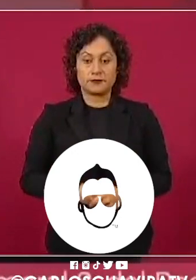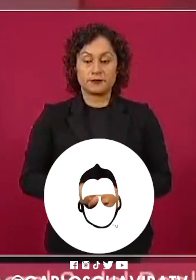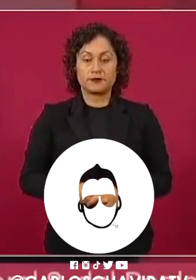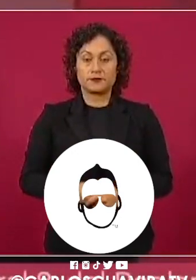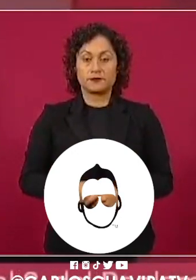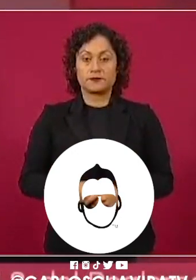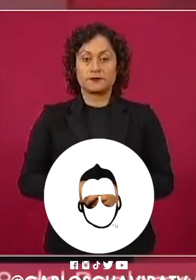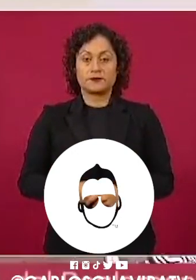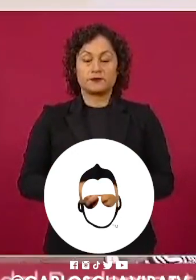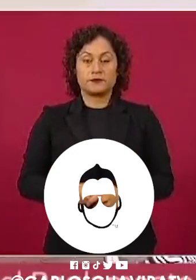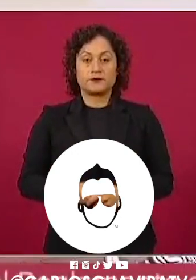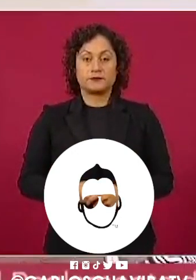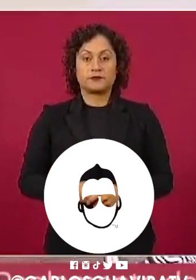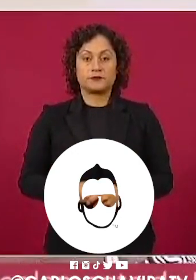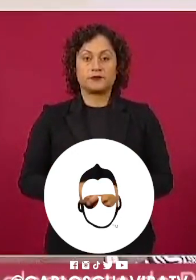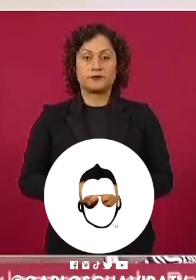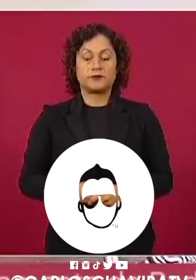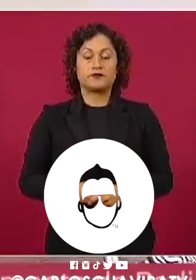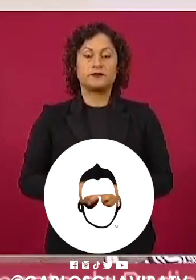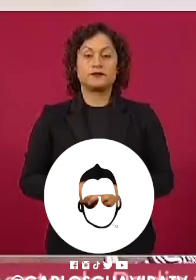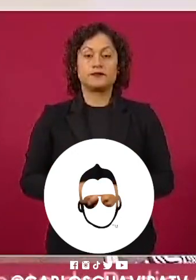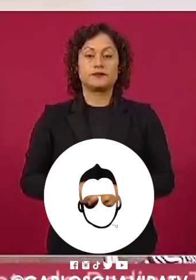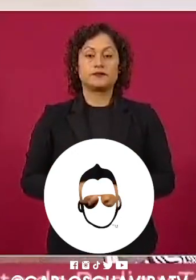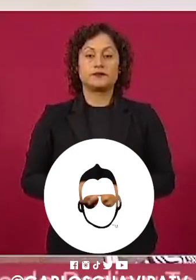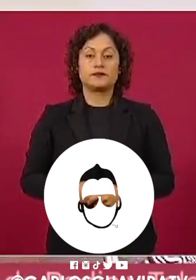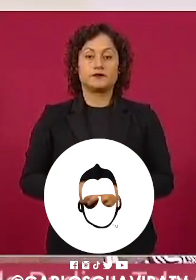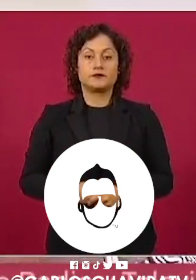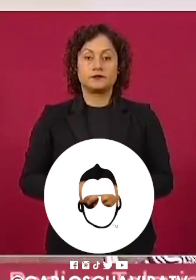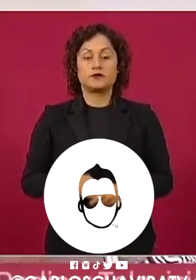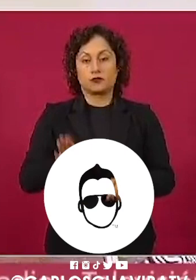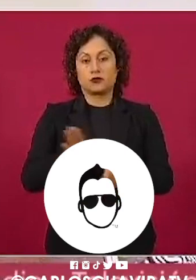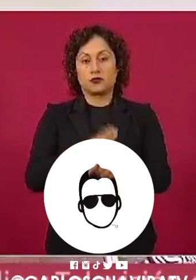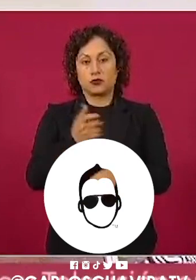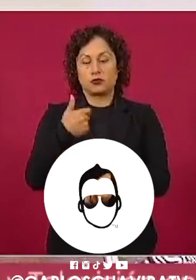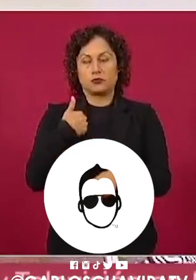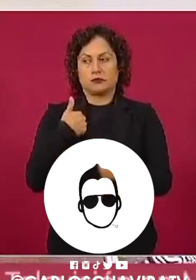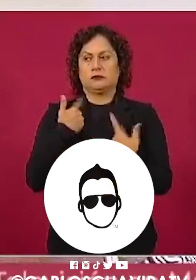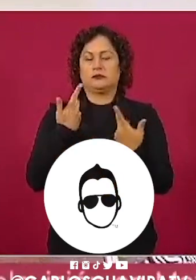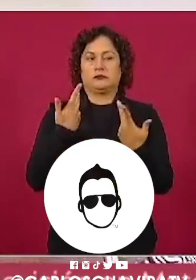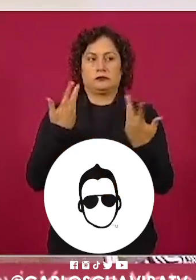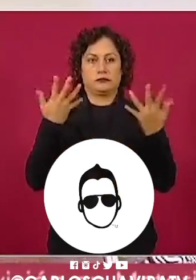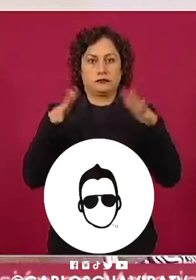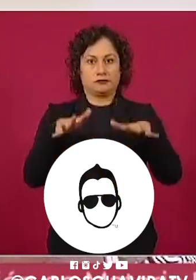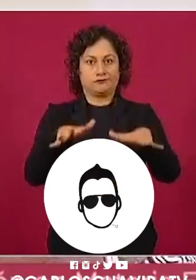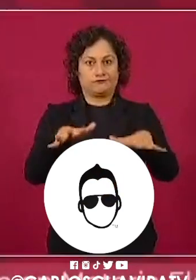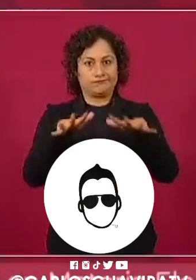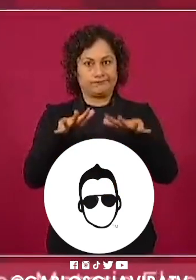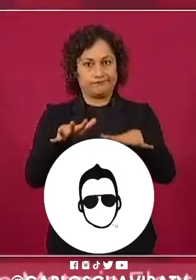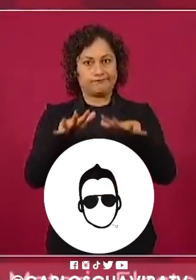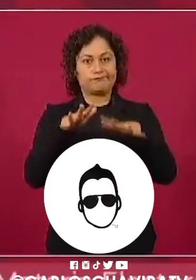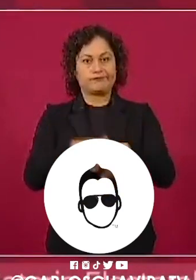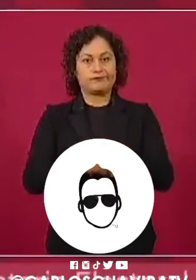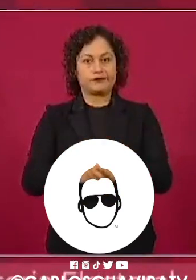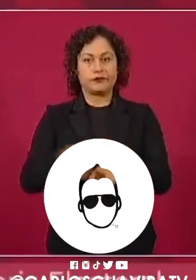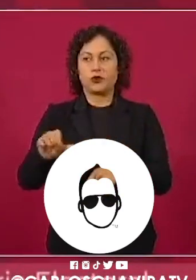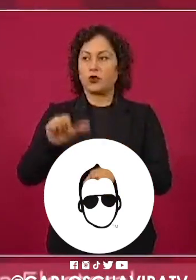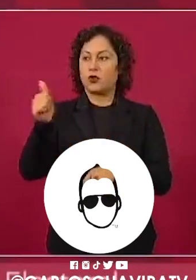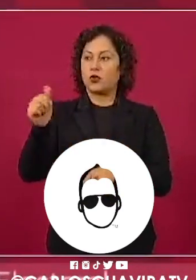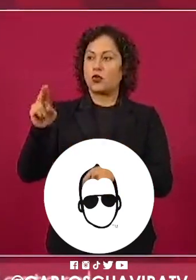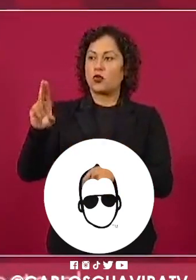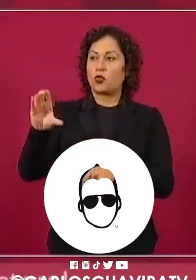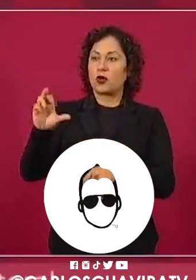Digo, yo lo entiendo, porque era mi otra personalidad.